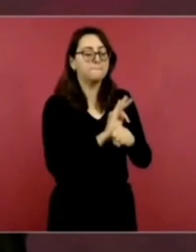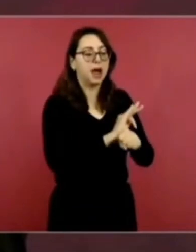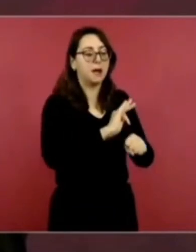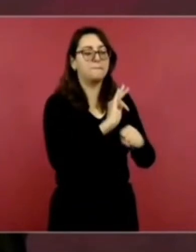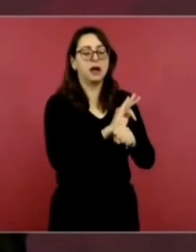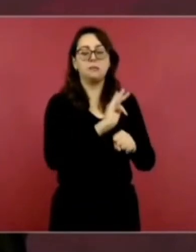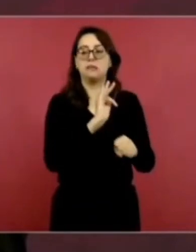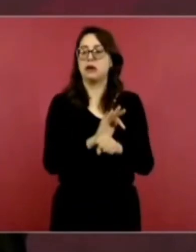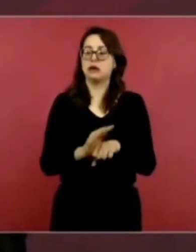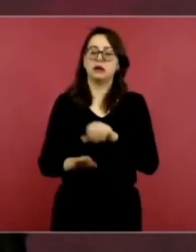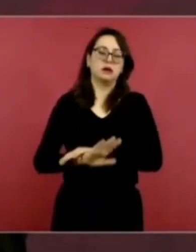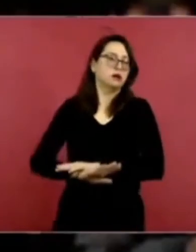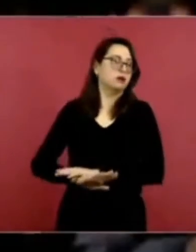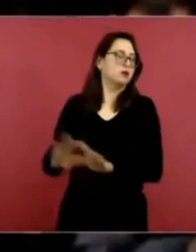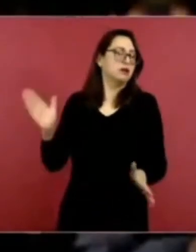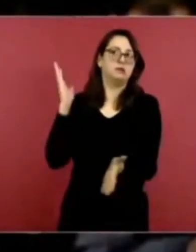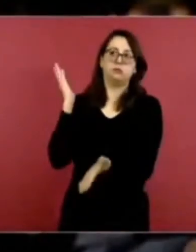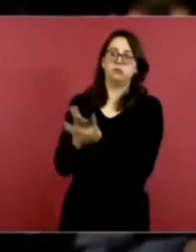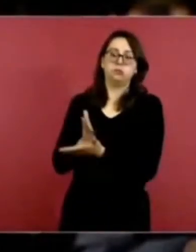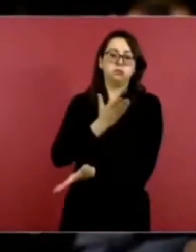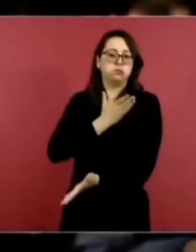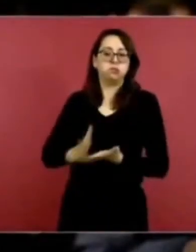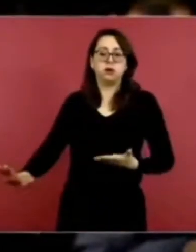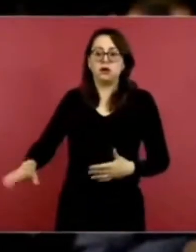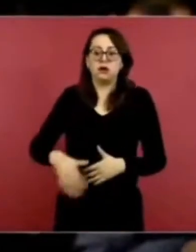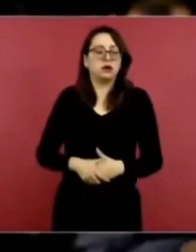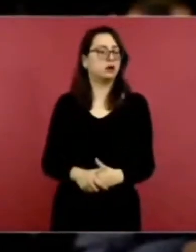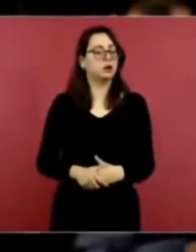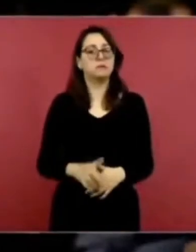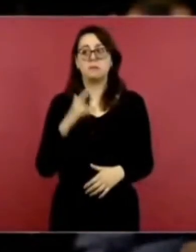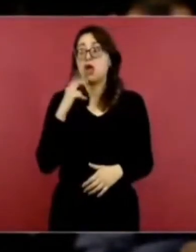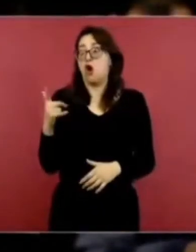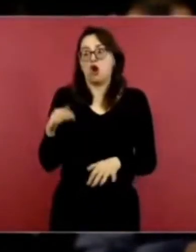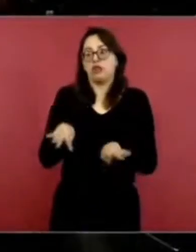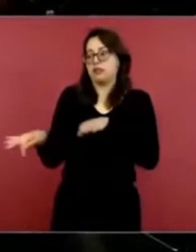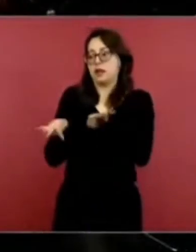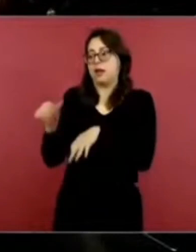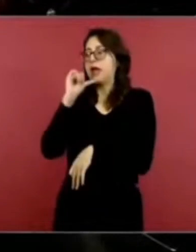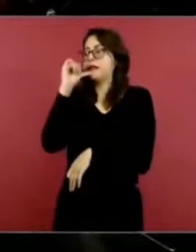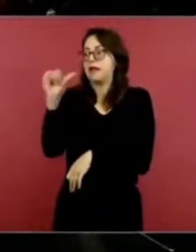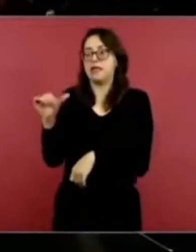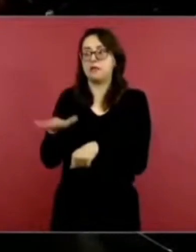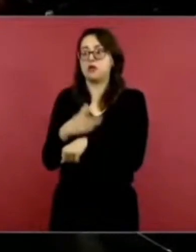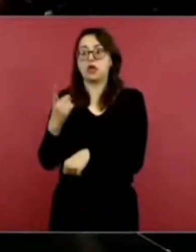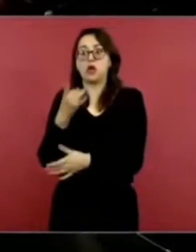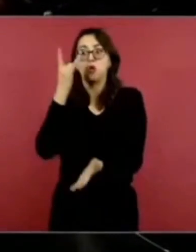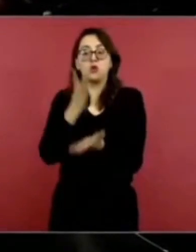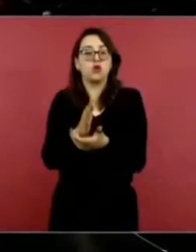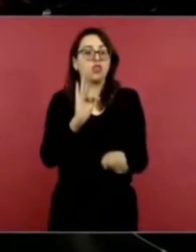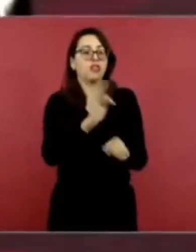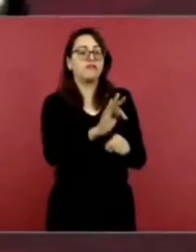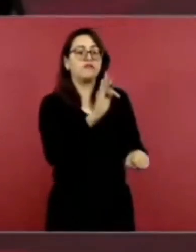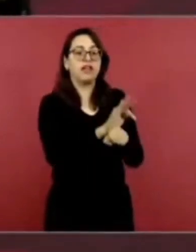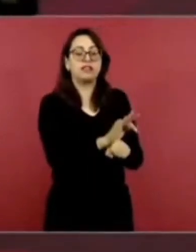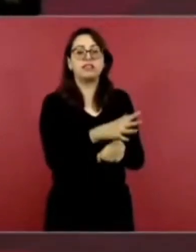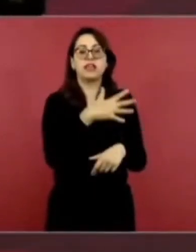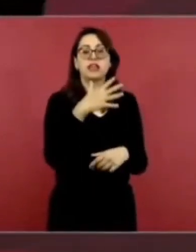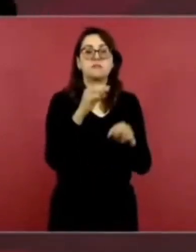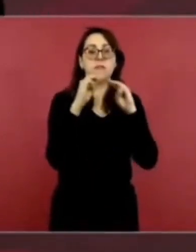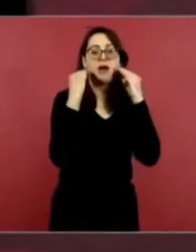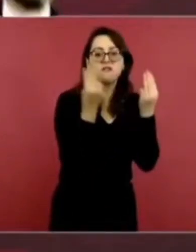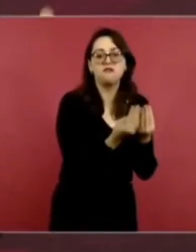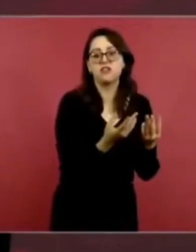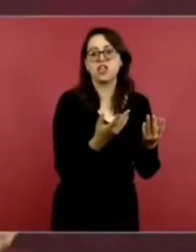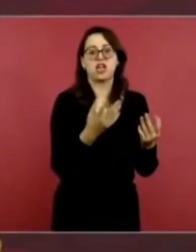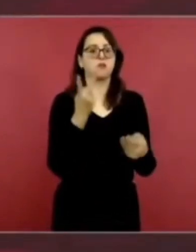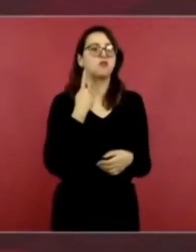a dirimir las cuestiones de justicia de las personas? Es que no imparten justicia, son empleados de